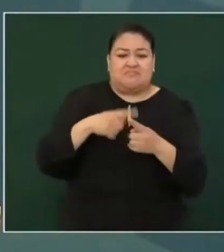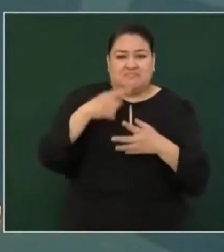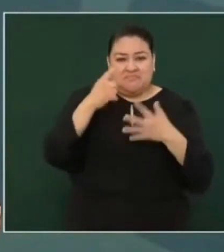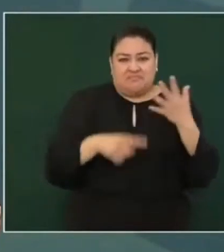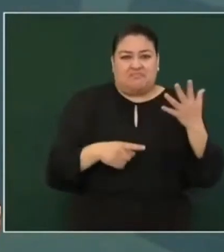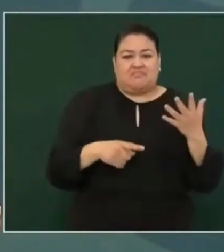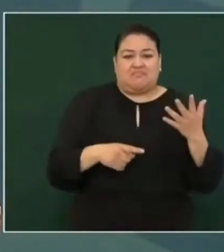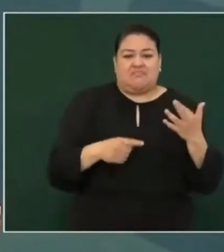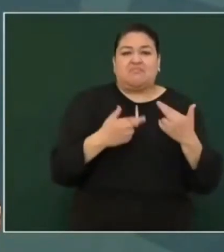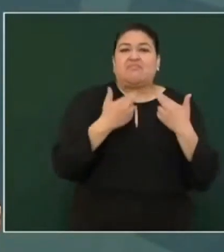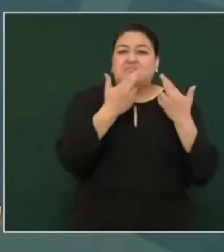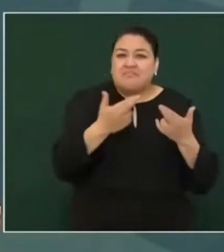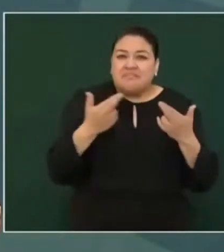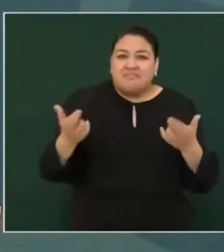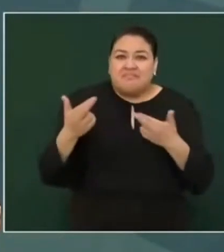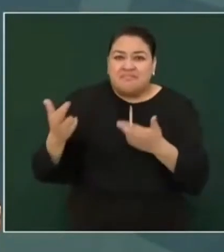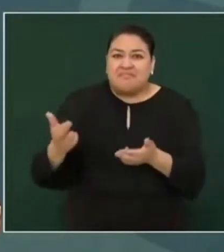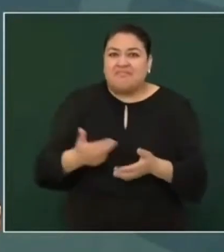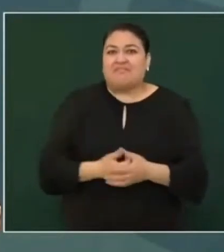cerdos